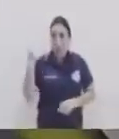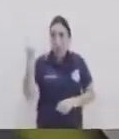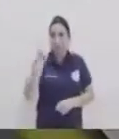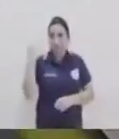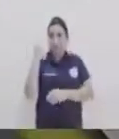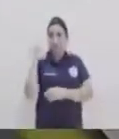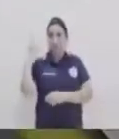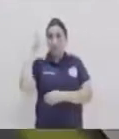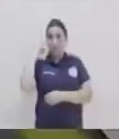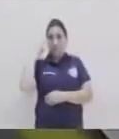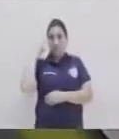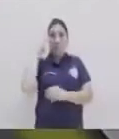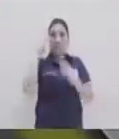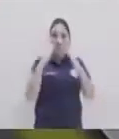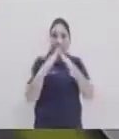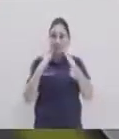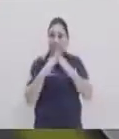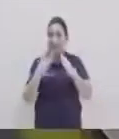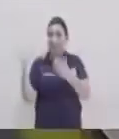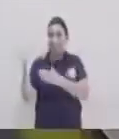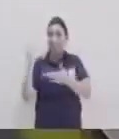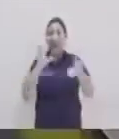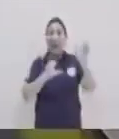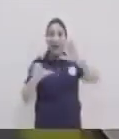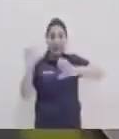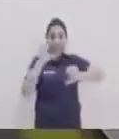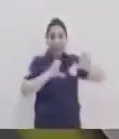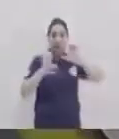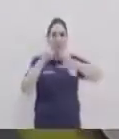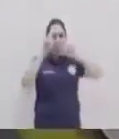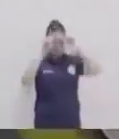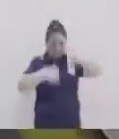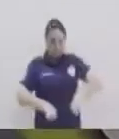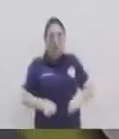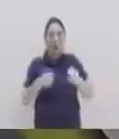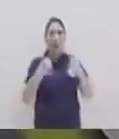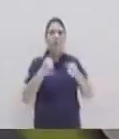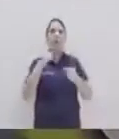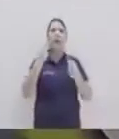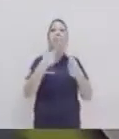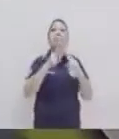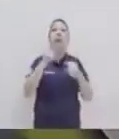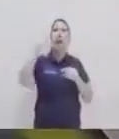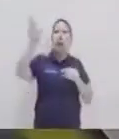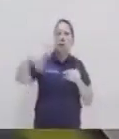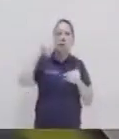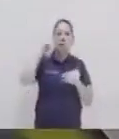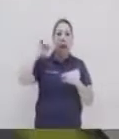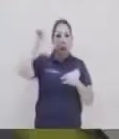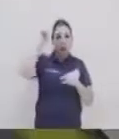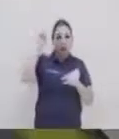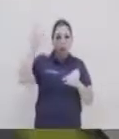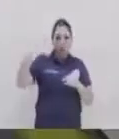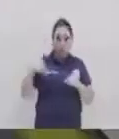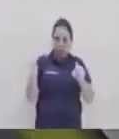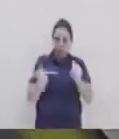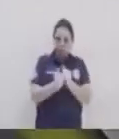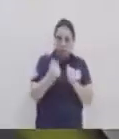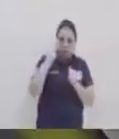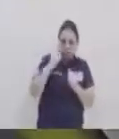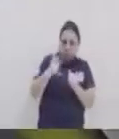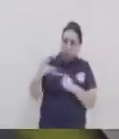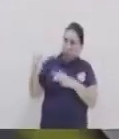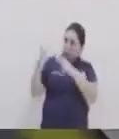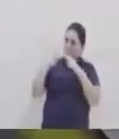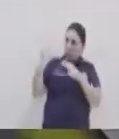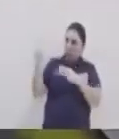bastante importante recordarles a todos en casa que este es un experimento que pueden hacer con la ayuda de sus papás o de sus hermanos mayores. Exacto,